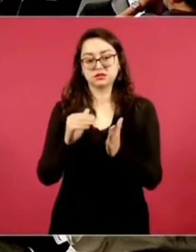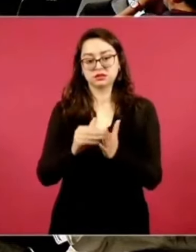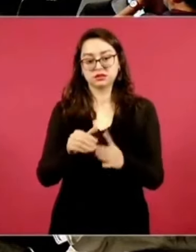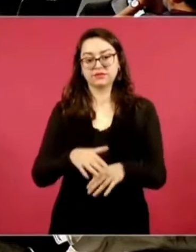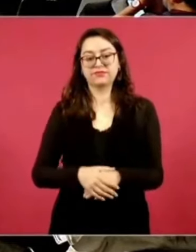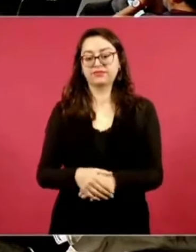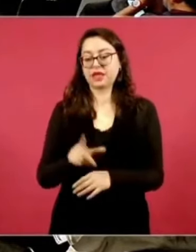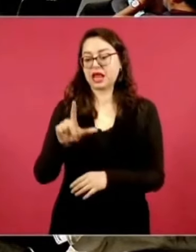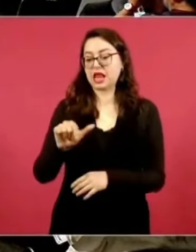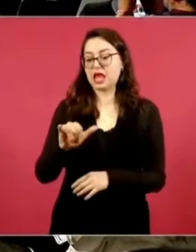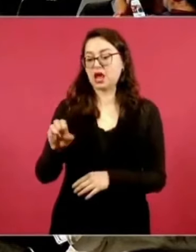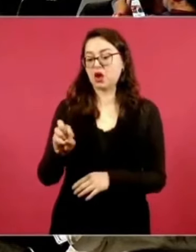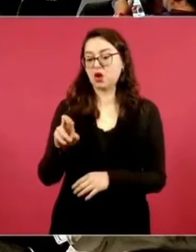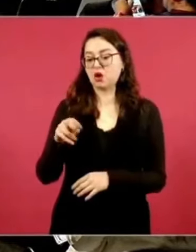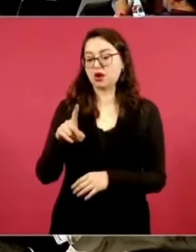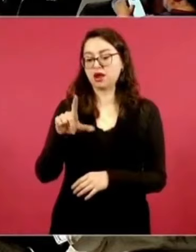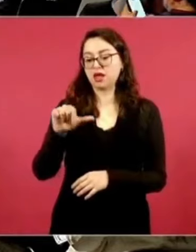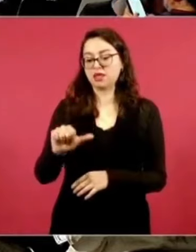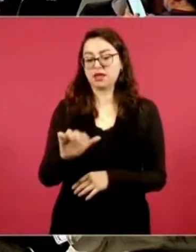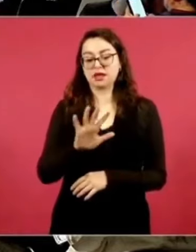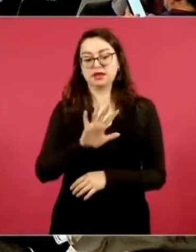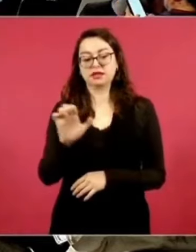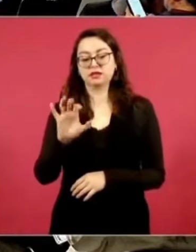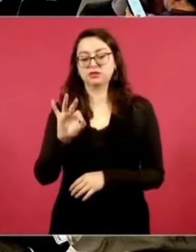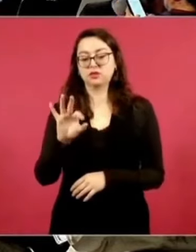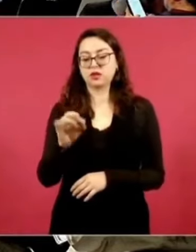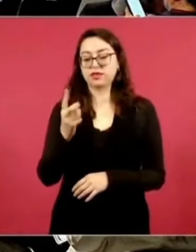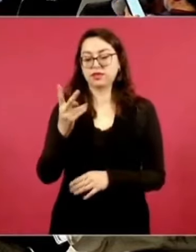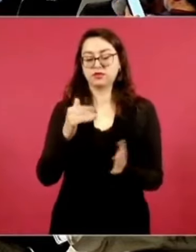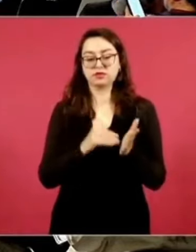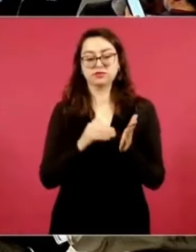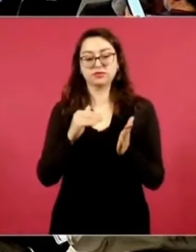Jornada, quinientos cuarenta y dos millones.